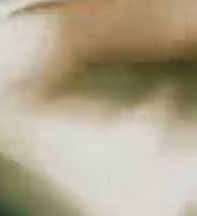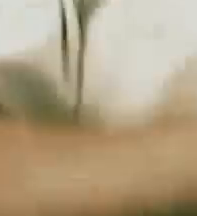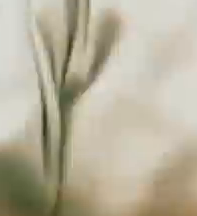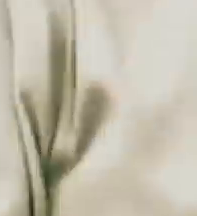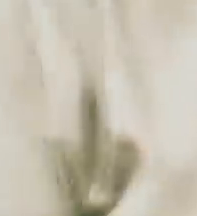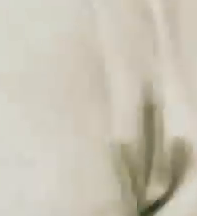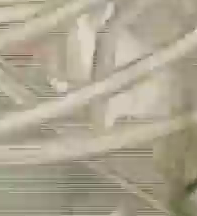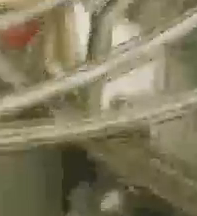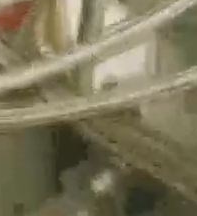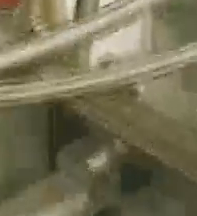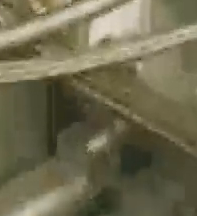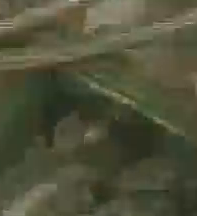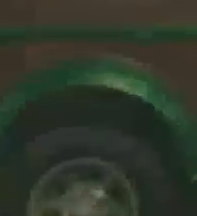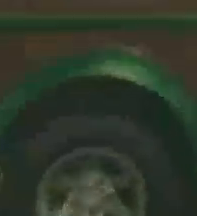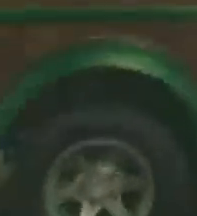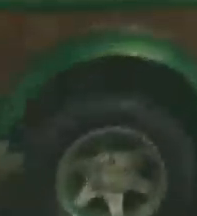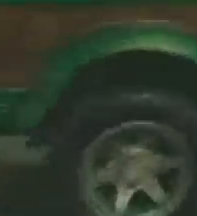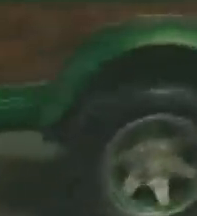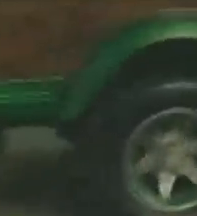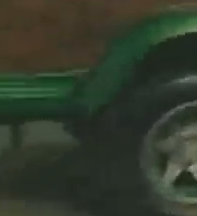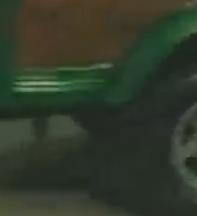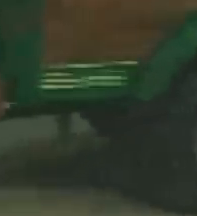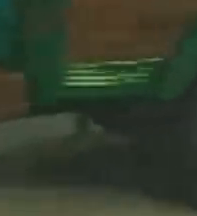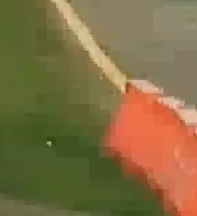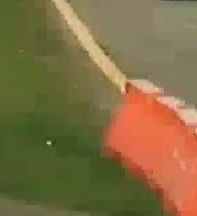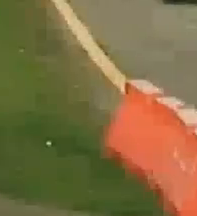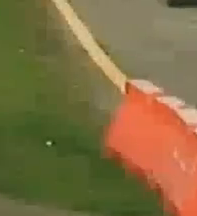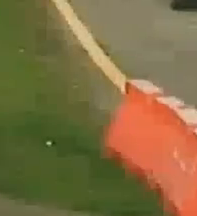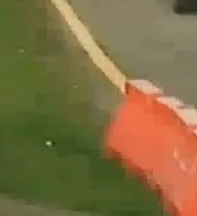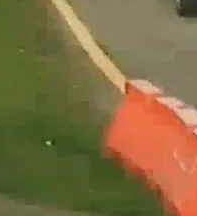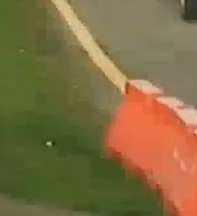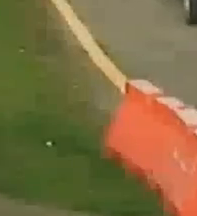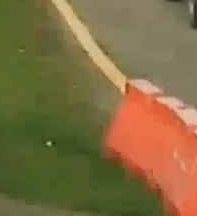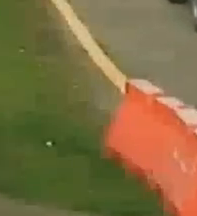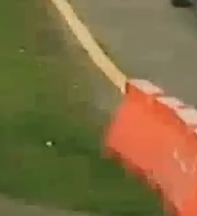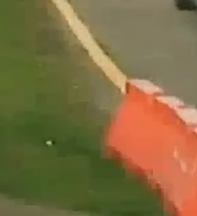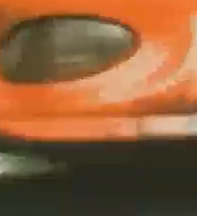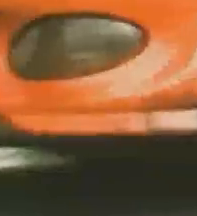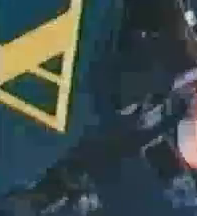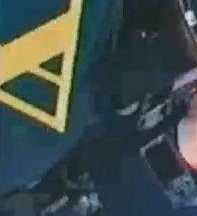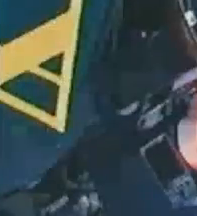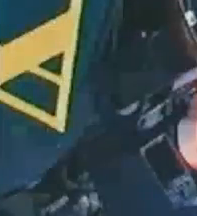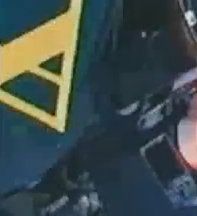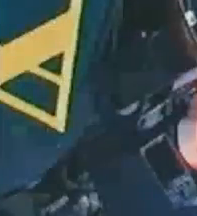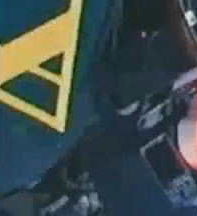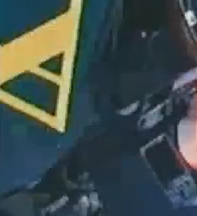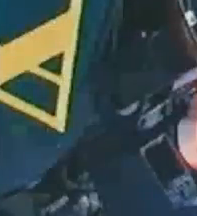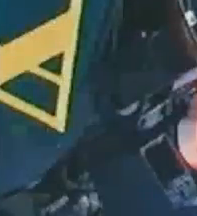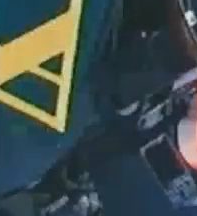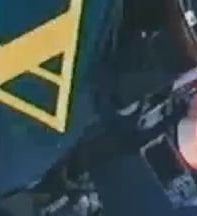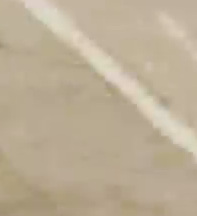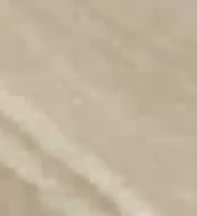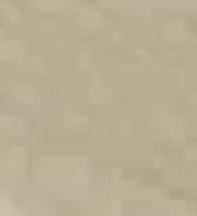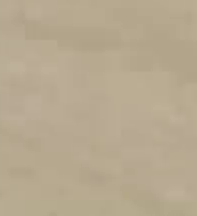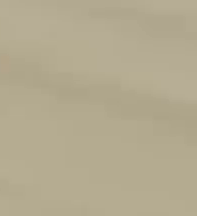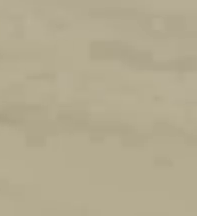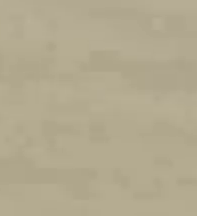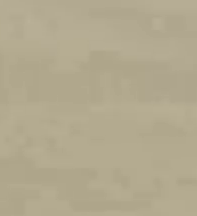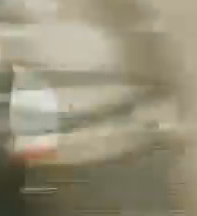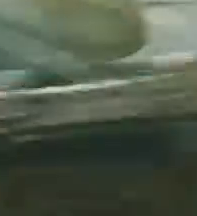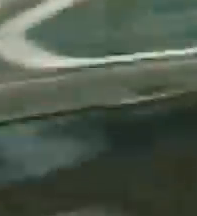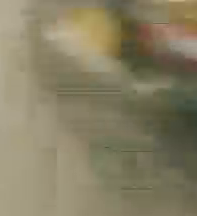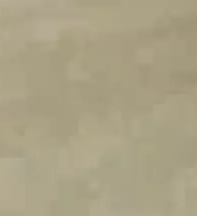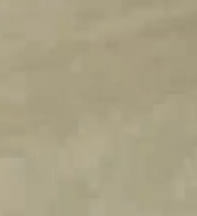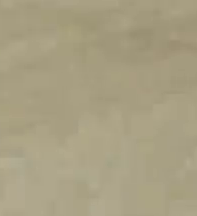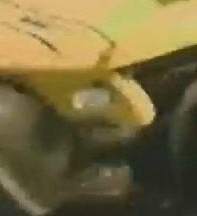El poder de los motores, aceleradores a fondo, mujeres bellas, autos de